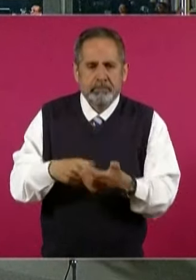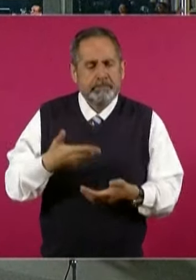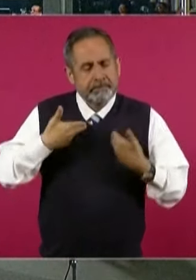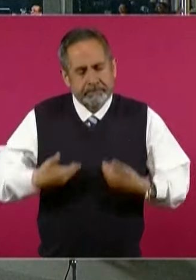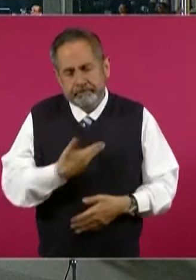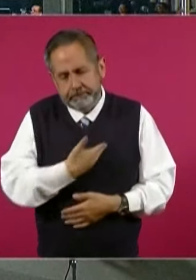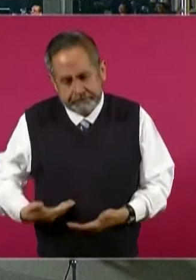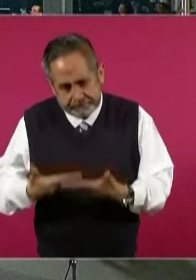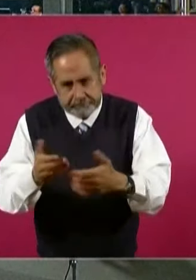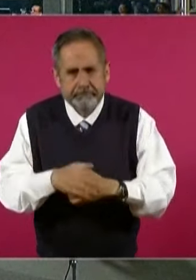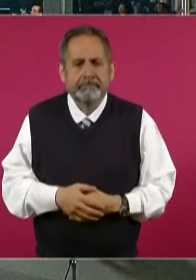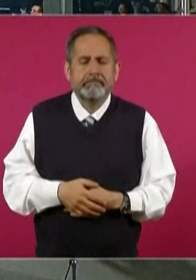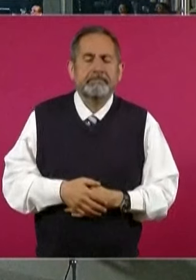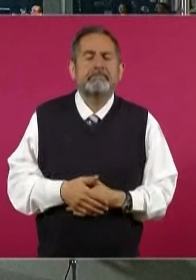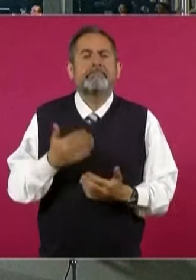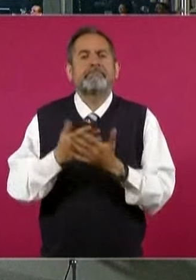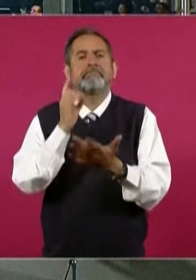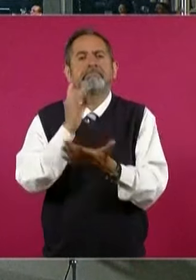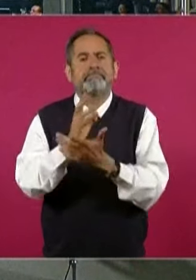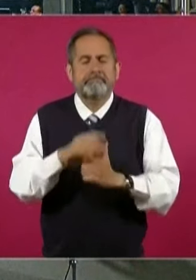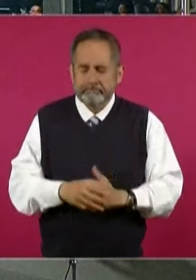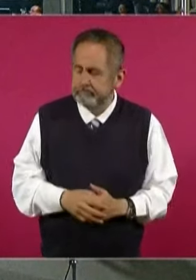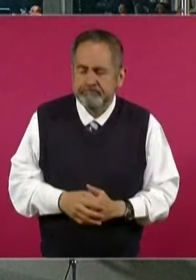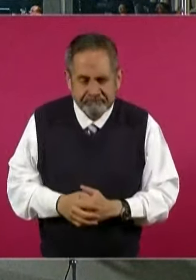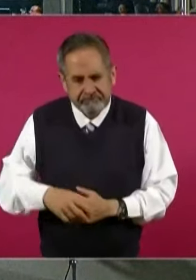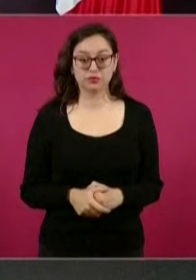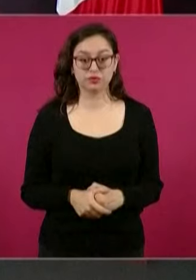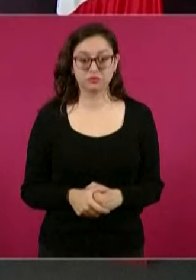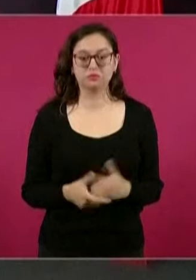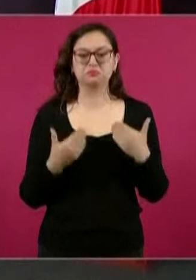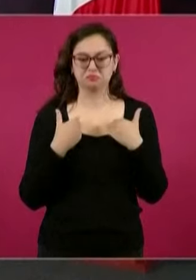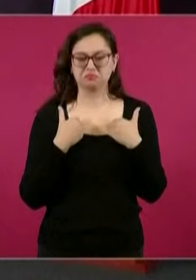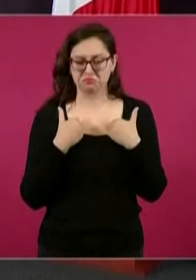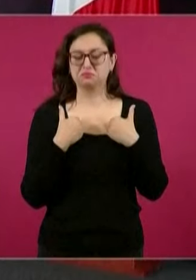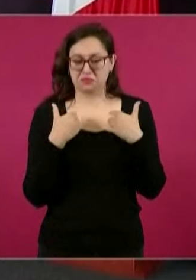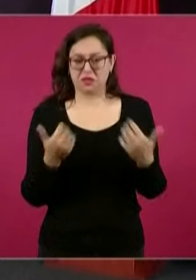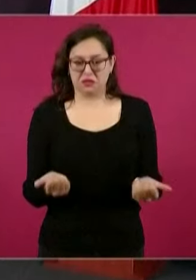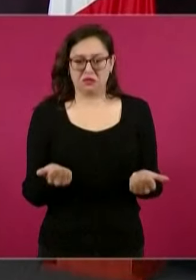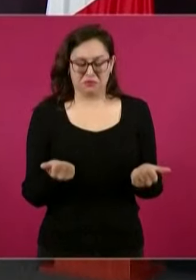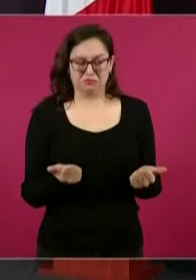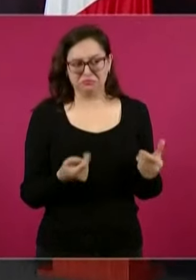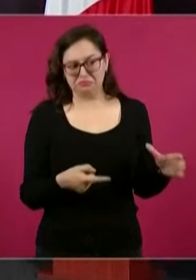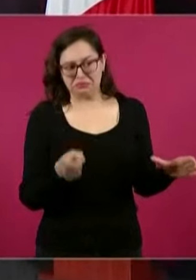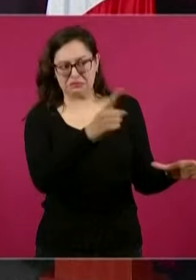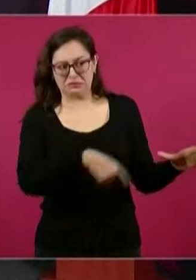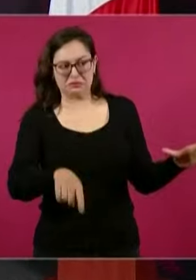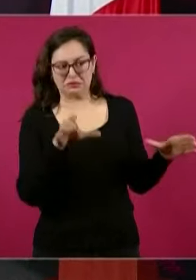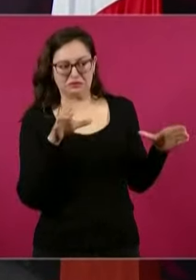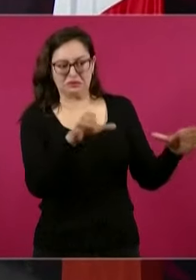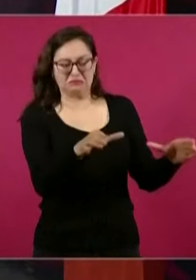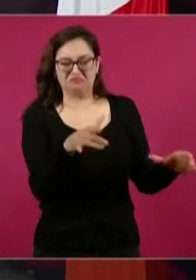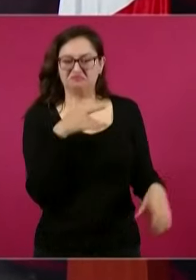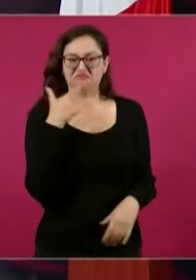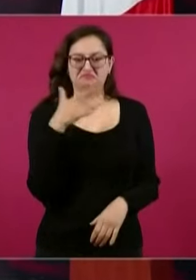afirmó el miércoles su presidente, Andrés Manuel López Obrador, un día después de que el Senado aprobara la reforma, pese a las advertencias de que